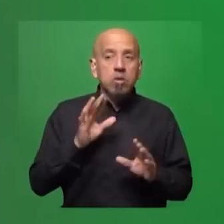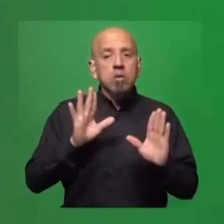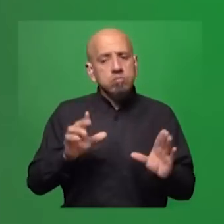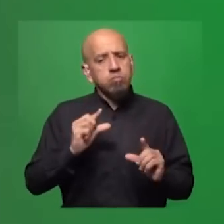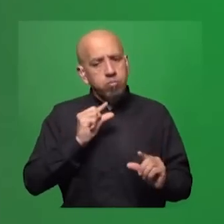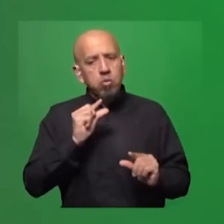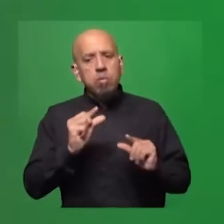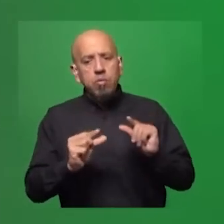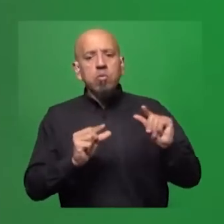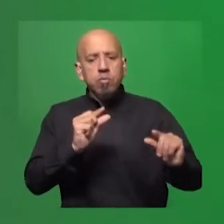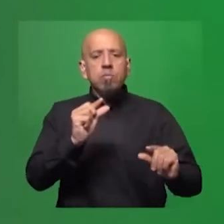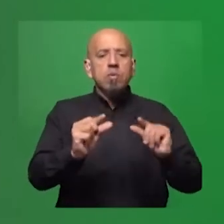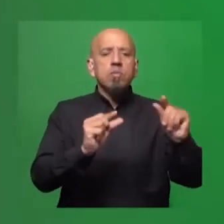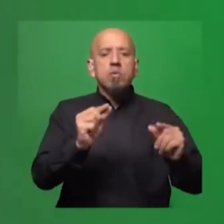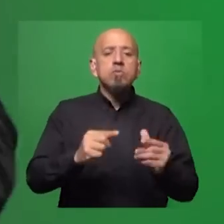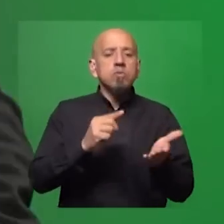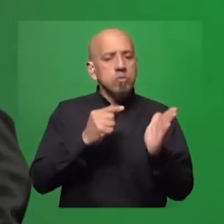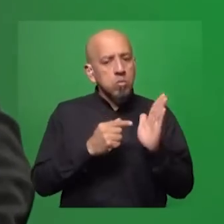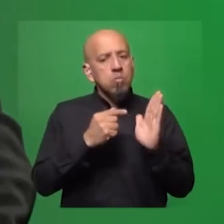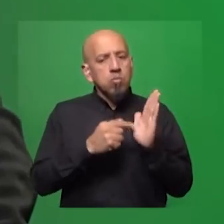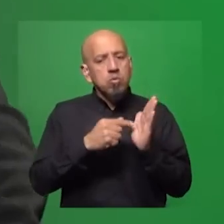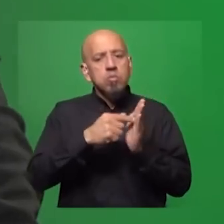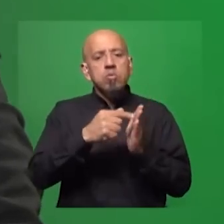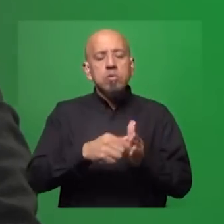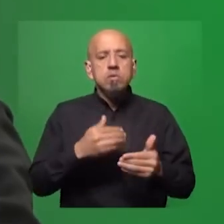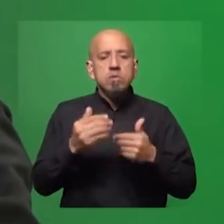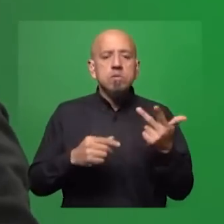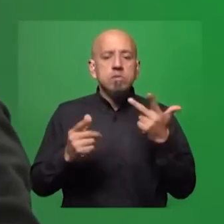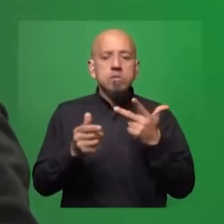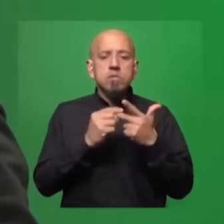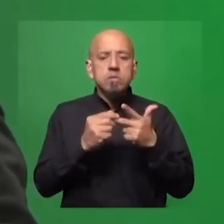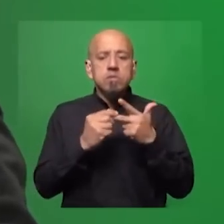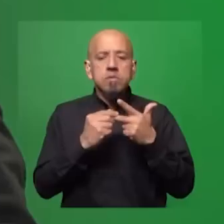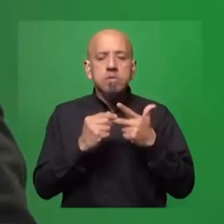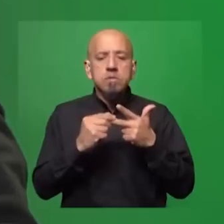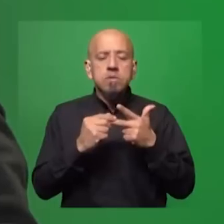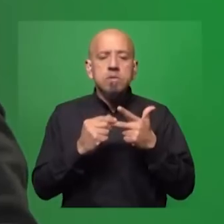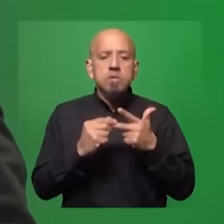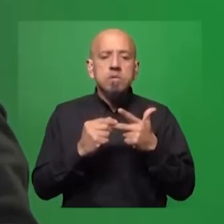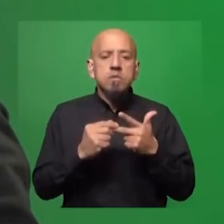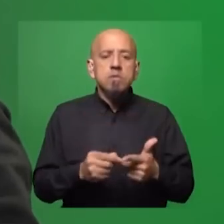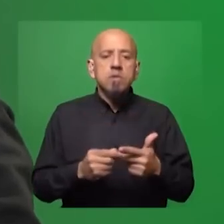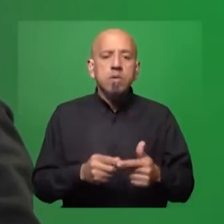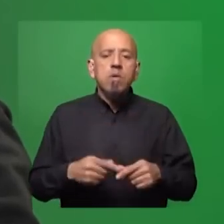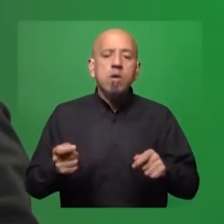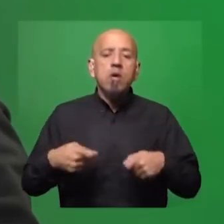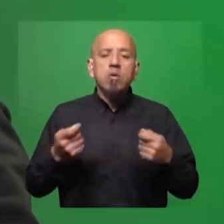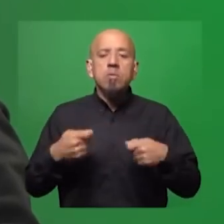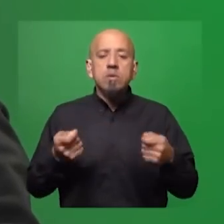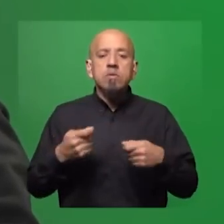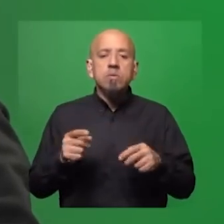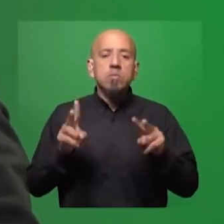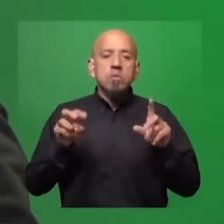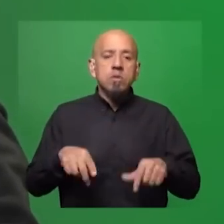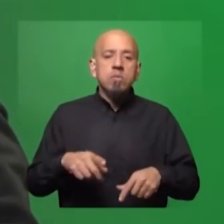paso, que cada uno de esos pasos nos demuestre que vamos avanzando. Y tercero, y esto es clave, el comercio como un elemento más,